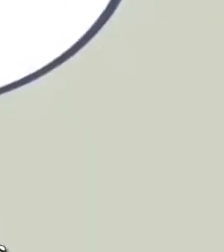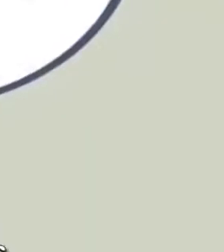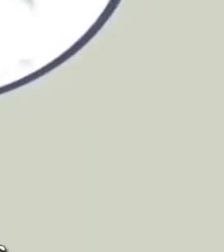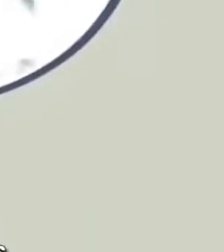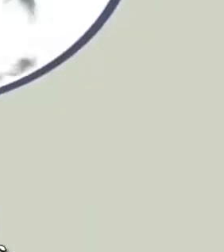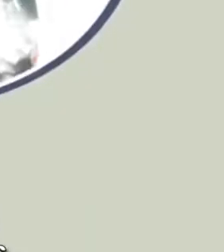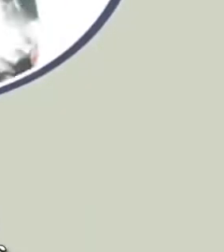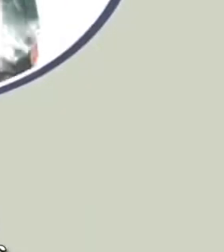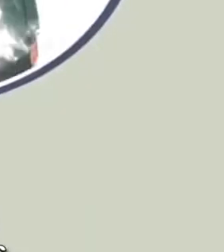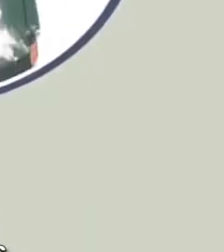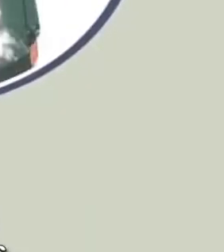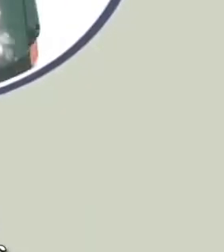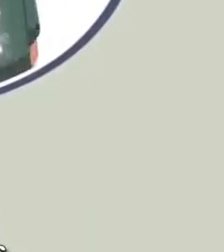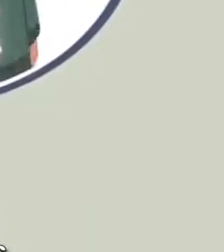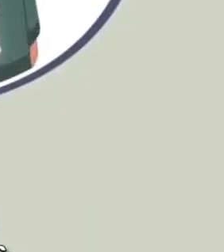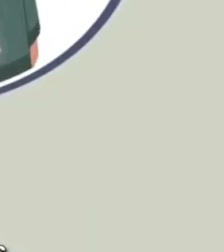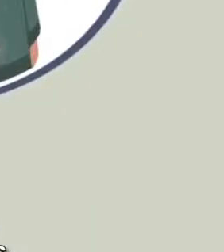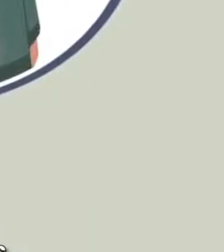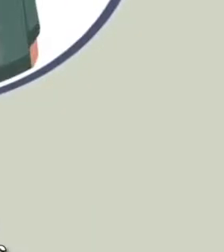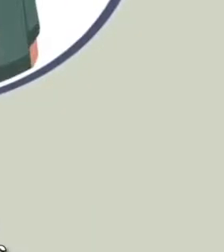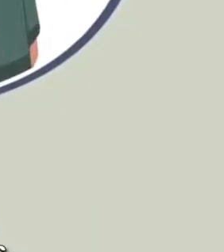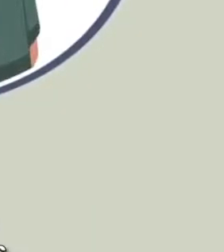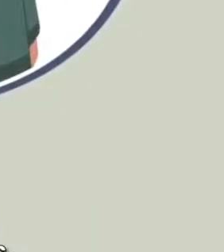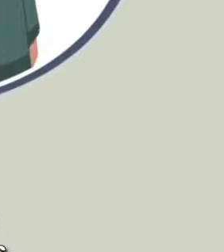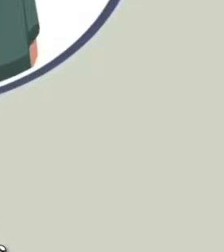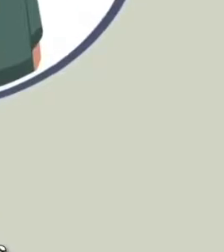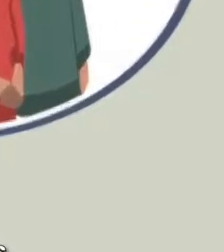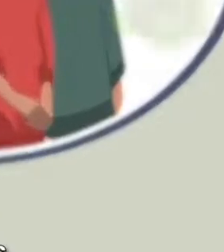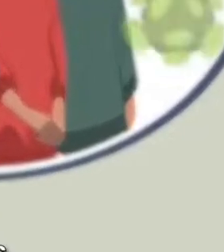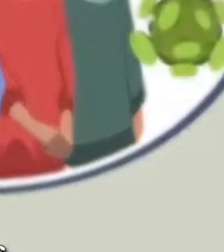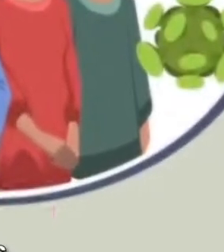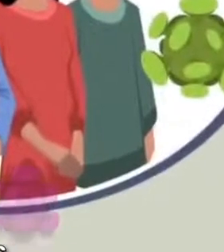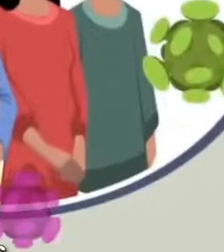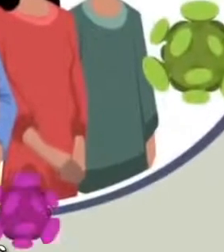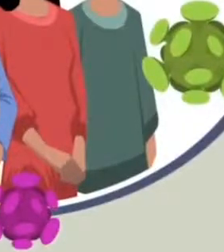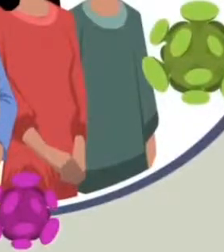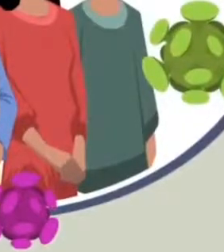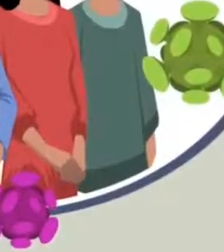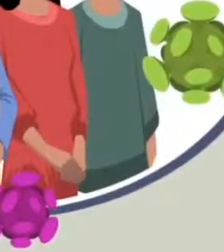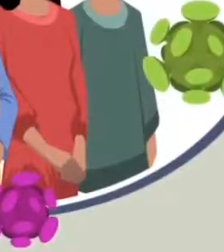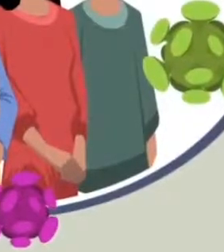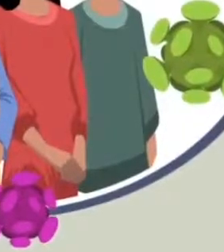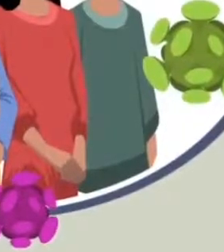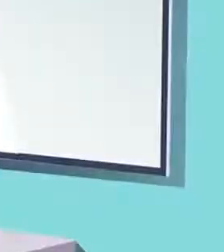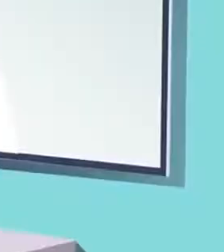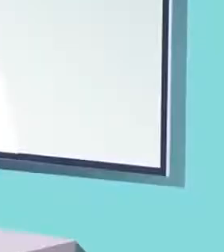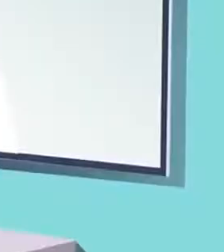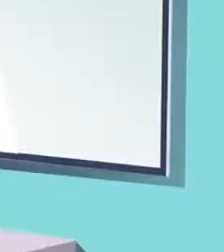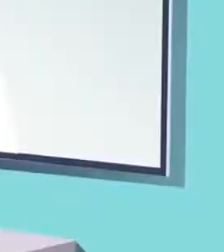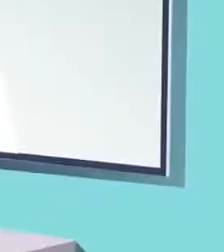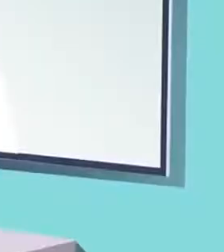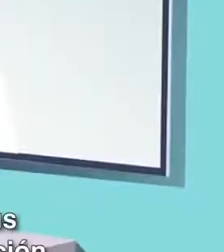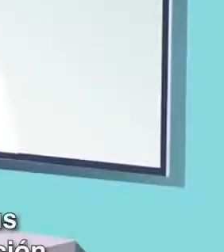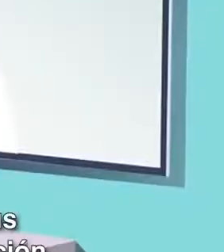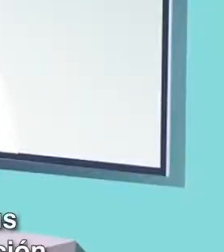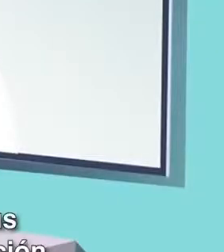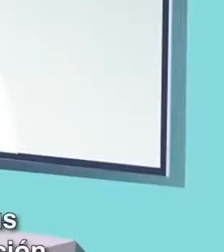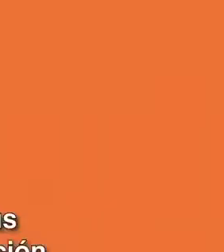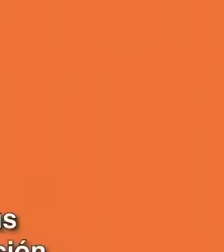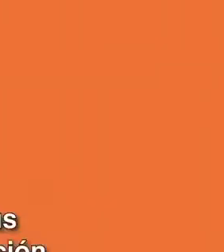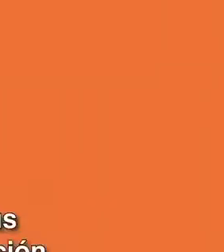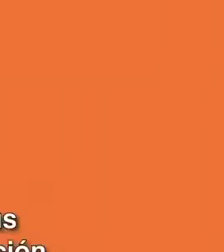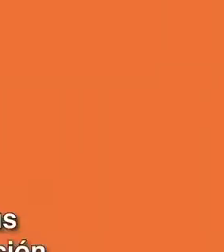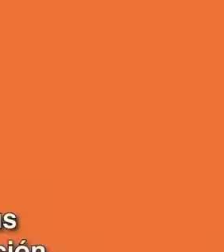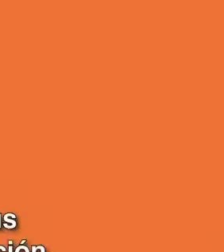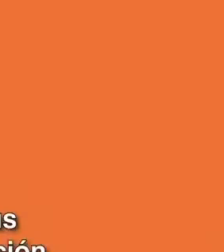si estás embarazada recuerda que los servicios de salud se mantienen abiertos evita contagios por COVID-19 ubica la